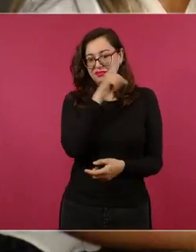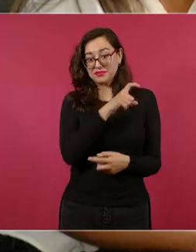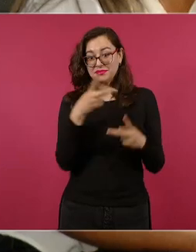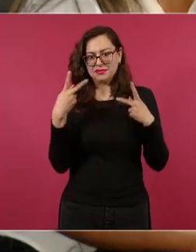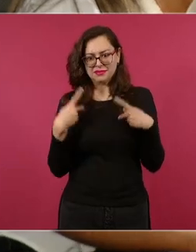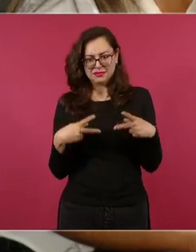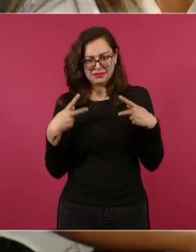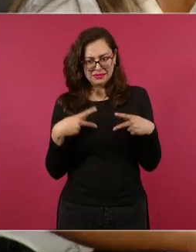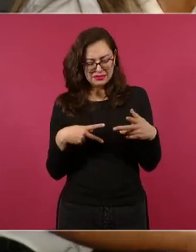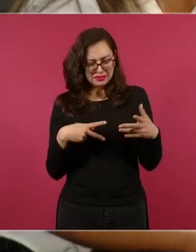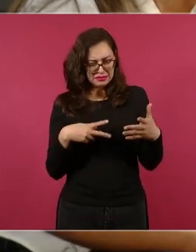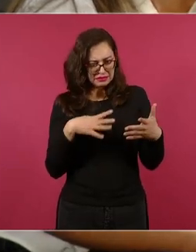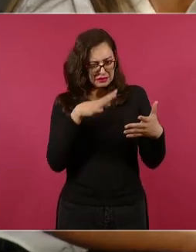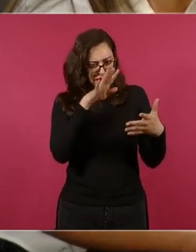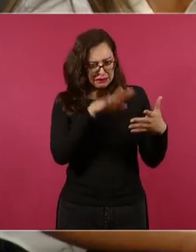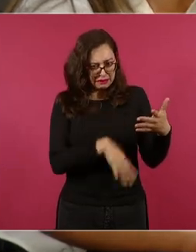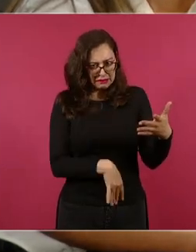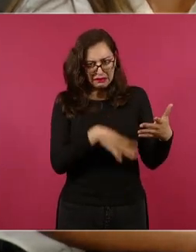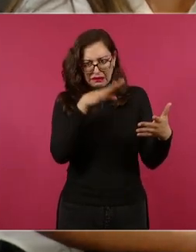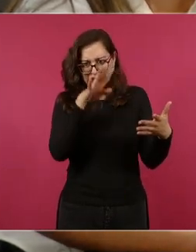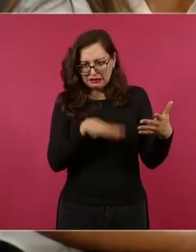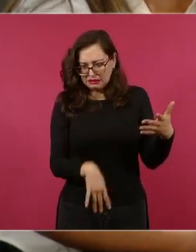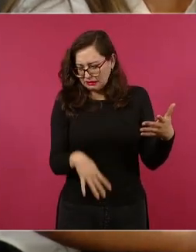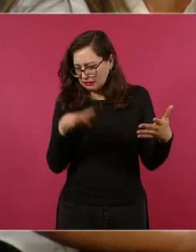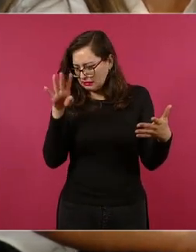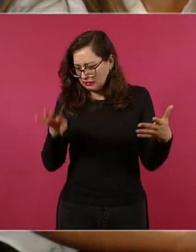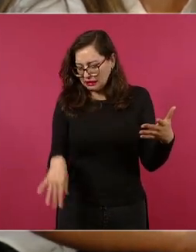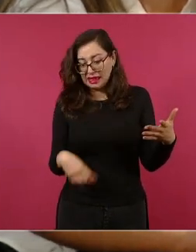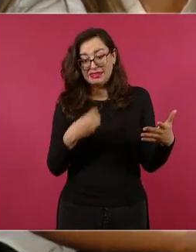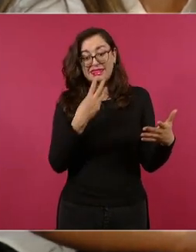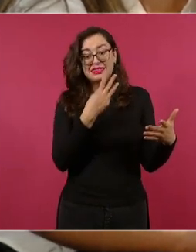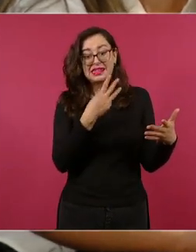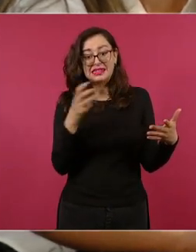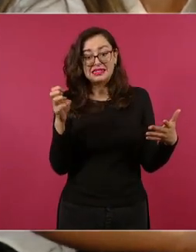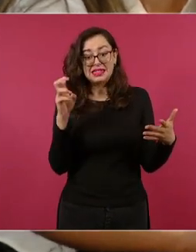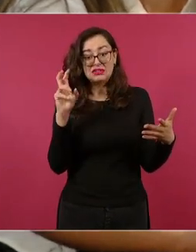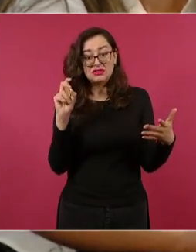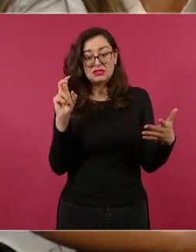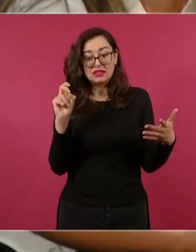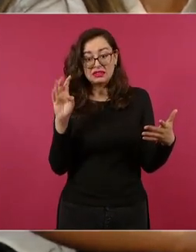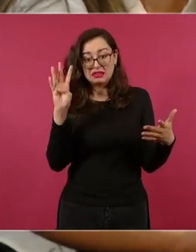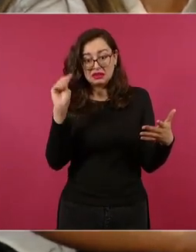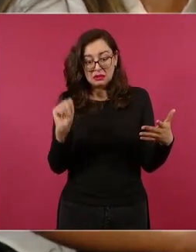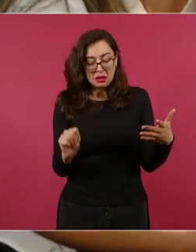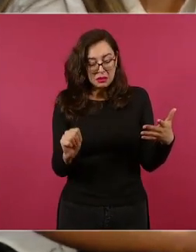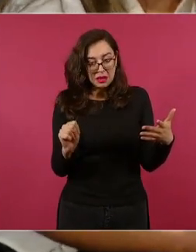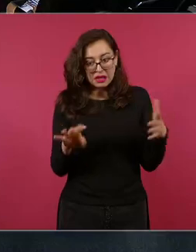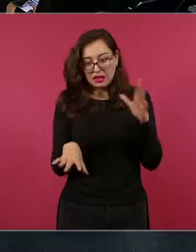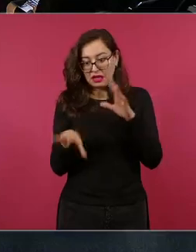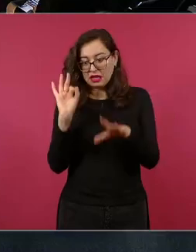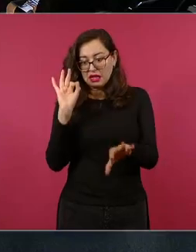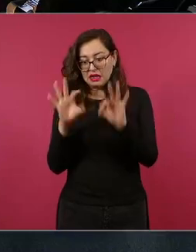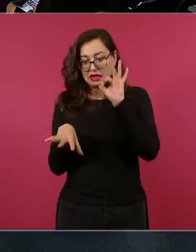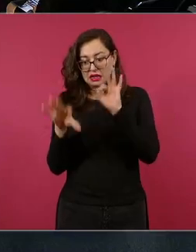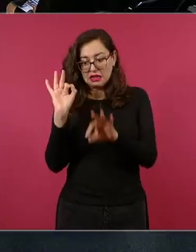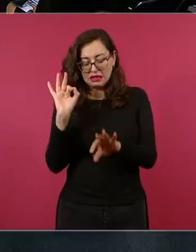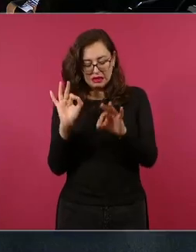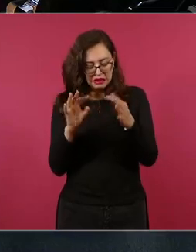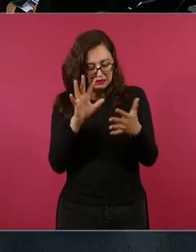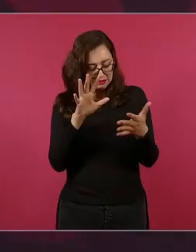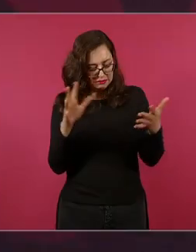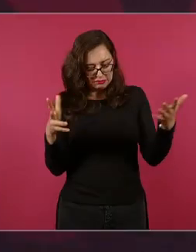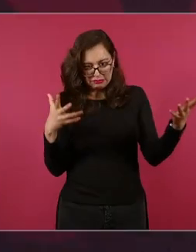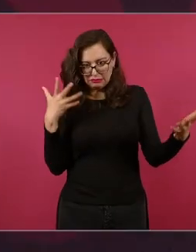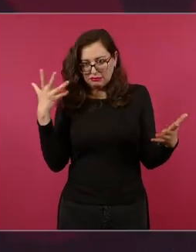llegar a la urna y tener que elegir 339 cargos entre dos mil aspirantes? hay una forma